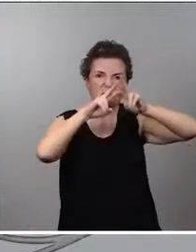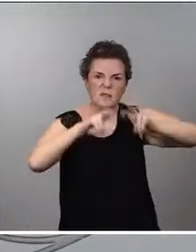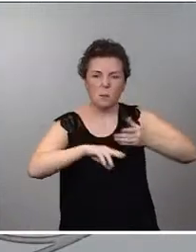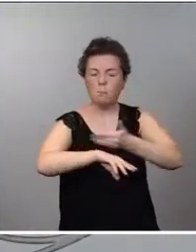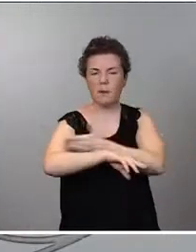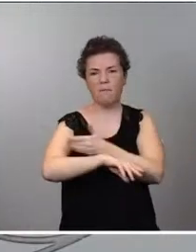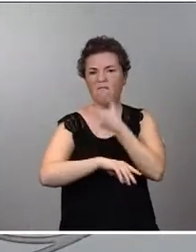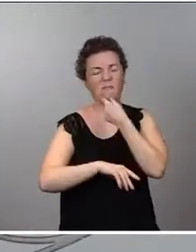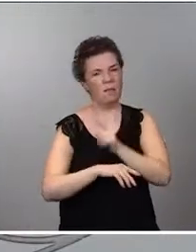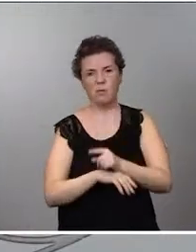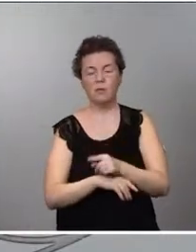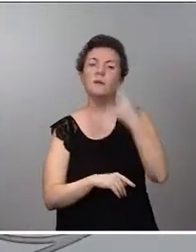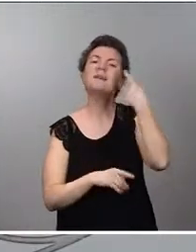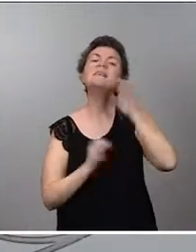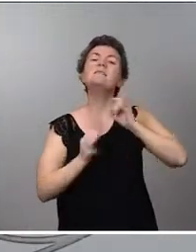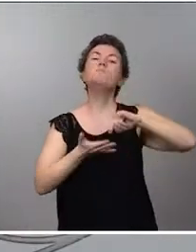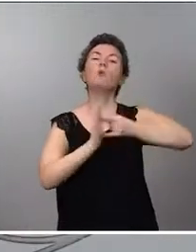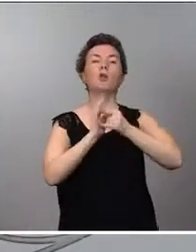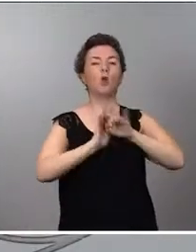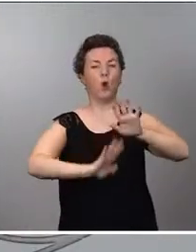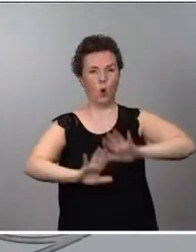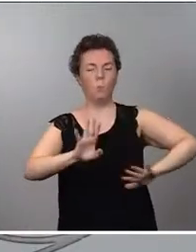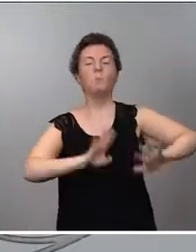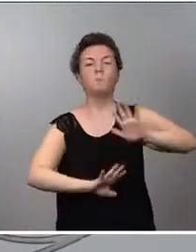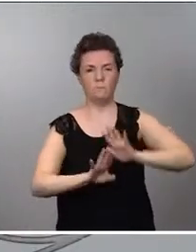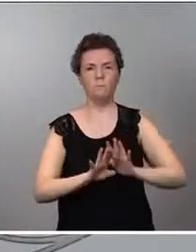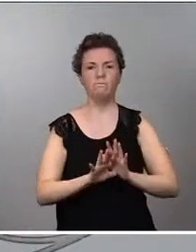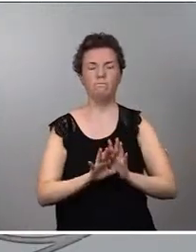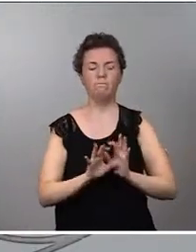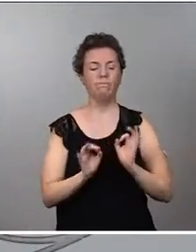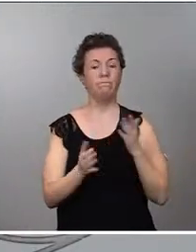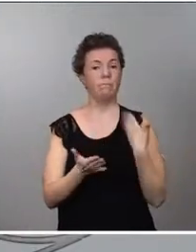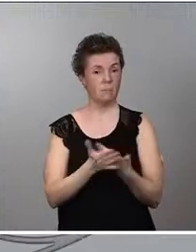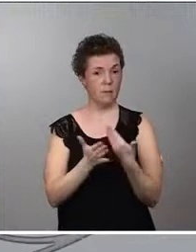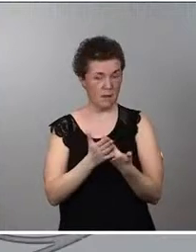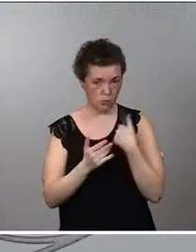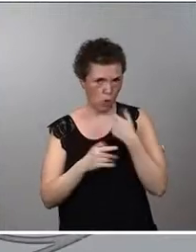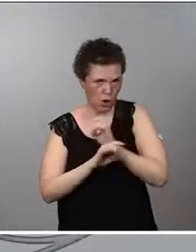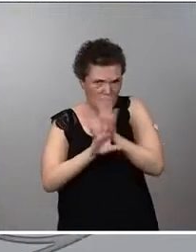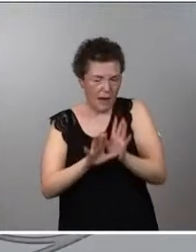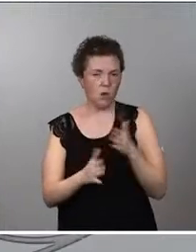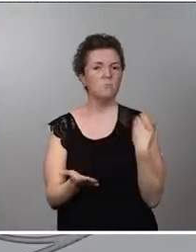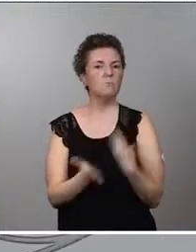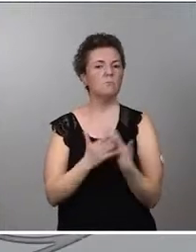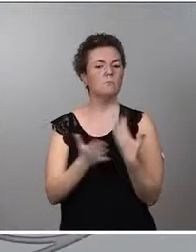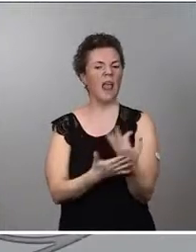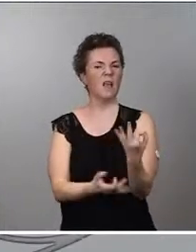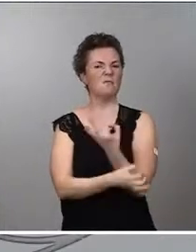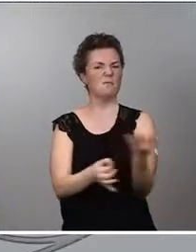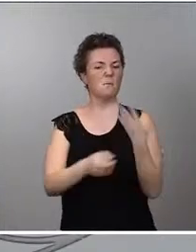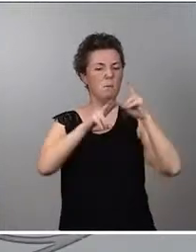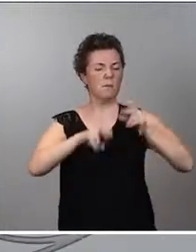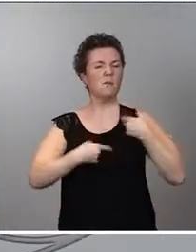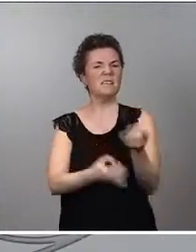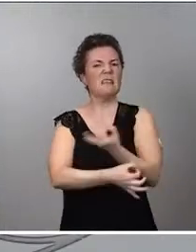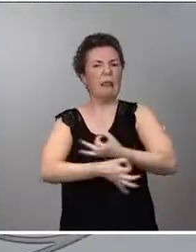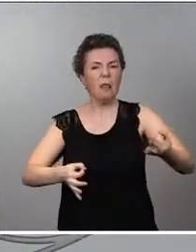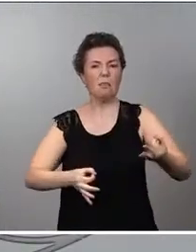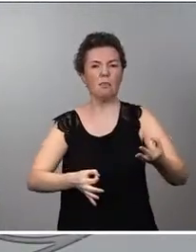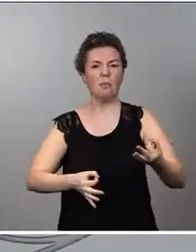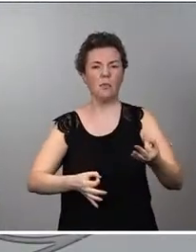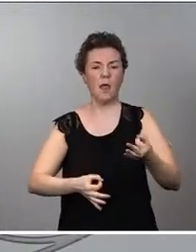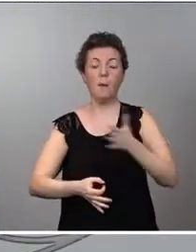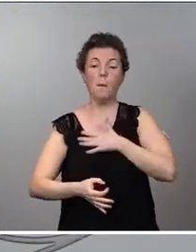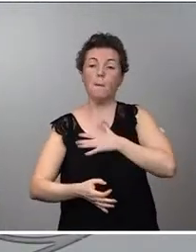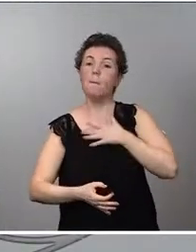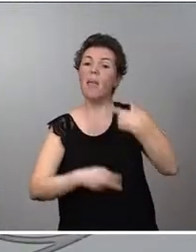Se trata de proyectos complejos que acreditan, quiero dejarlo bien claro, la excelencia de nuestra investigación, por tanto, de nuestras investigadoras y de